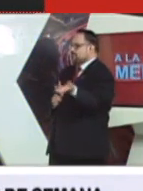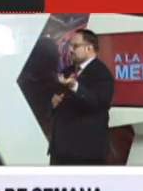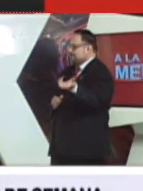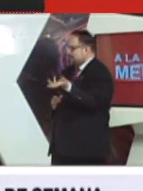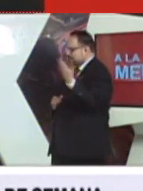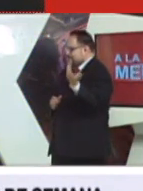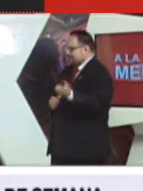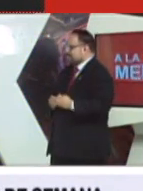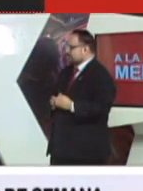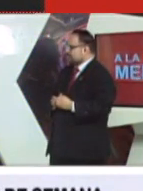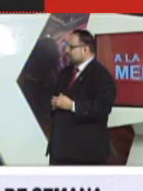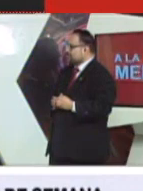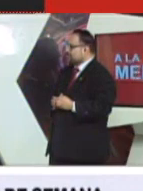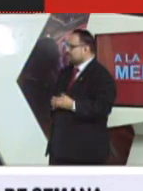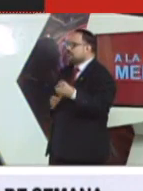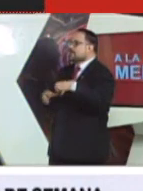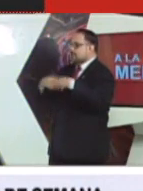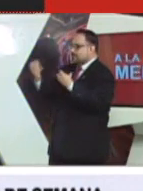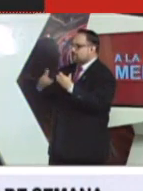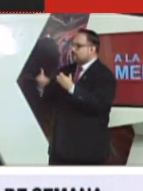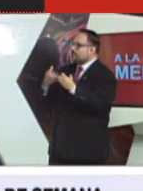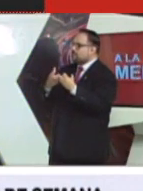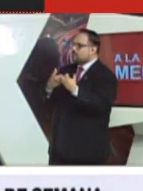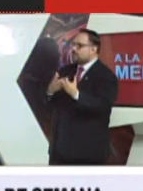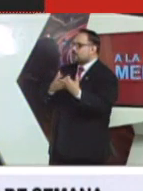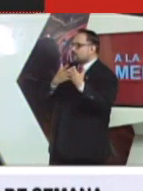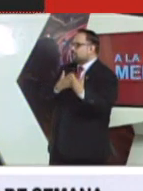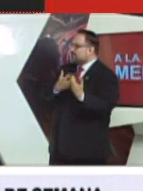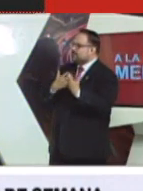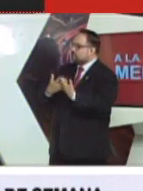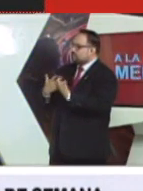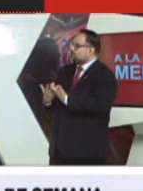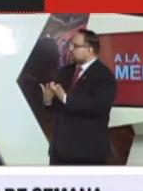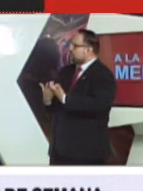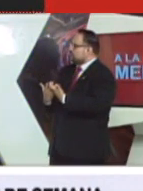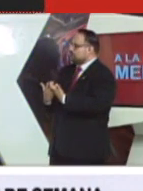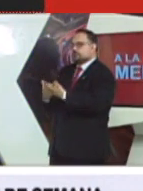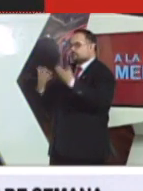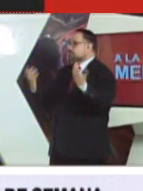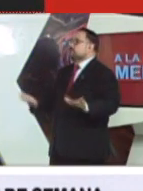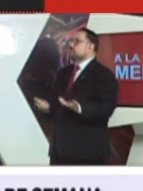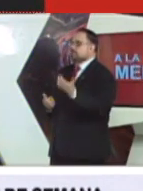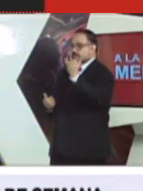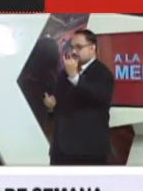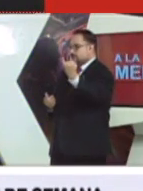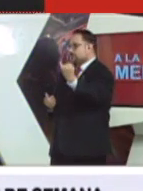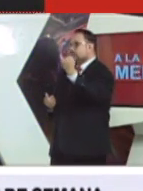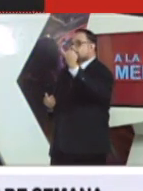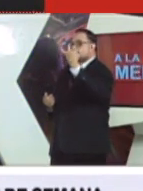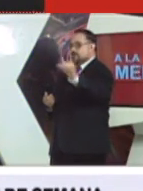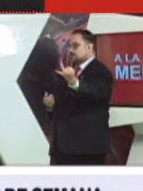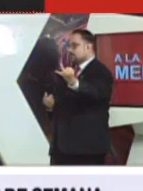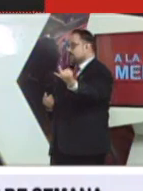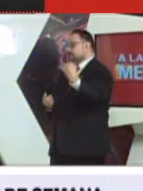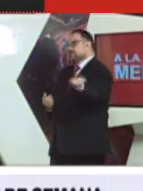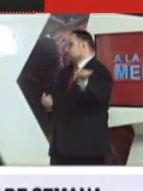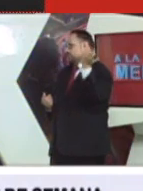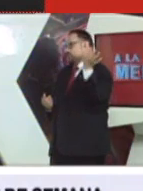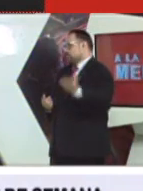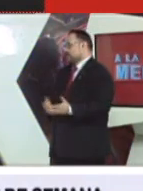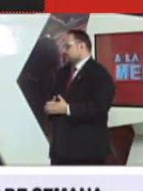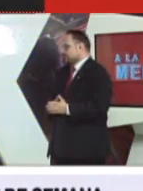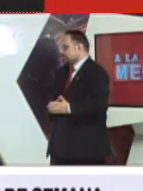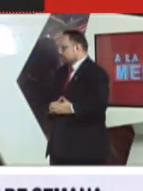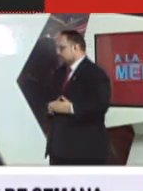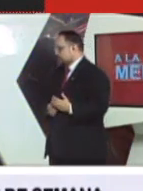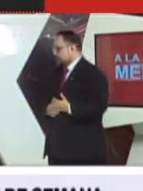llamémosle, yo no sé si clandestinas o cómo llamarle, que puedan provocar pequeños focos de infección después difíciles de saber, de establecer y de